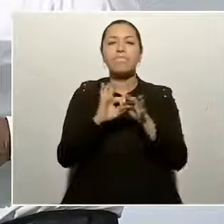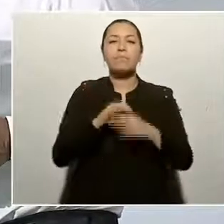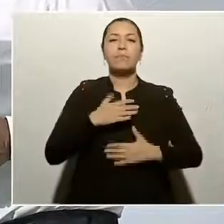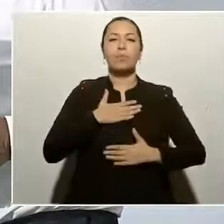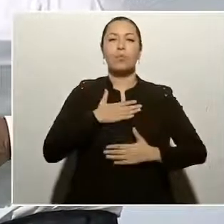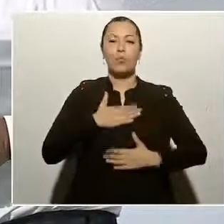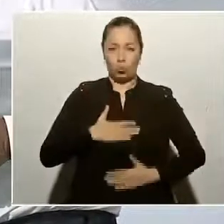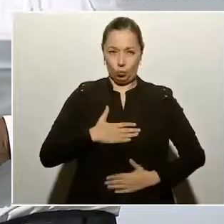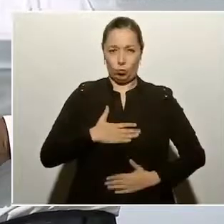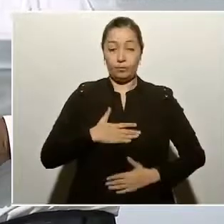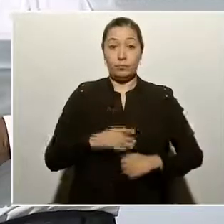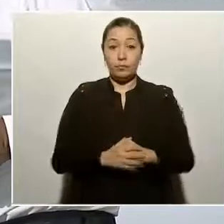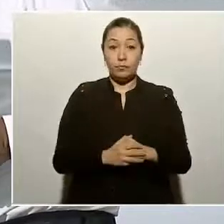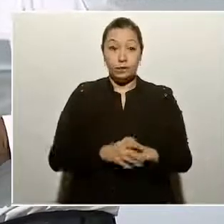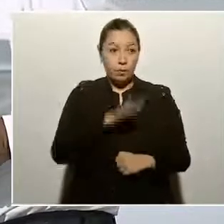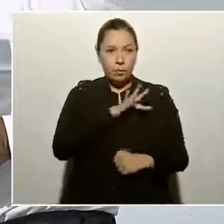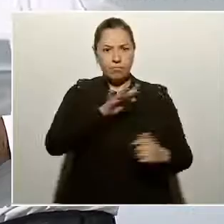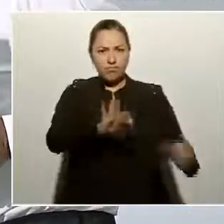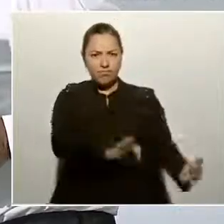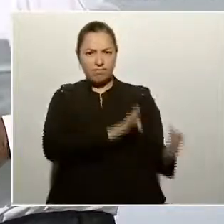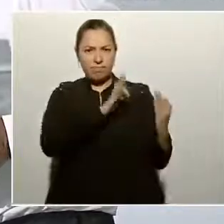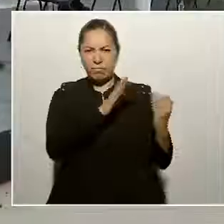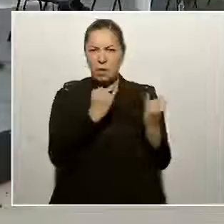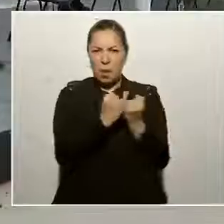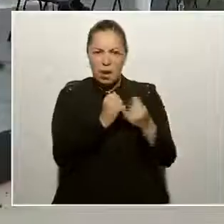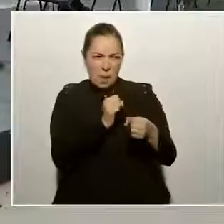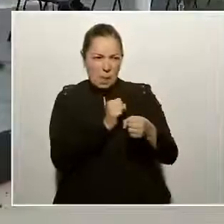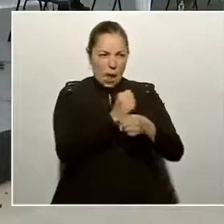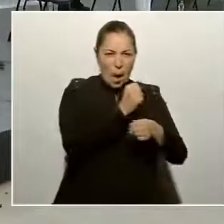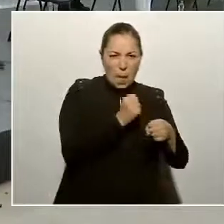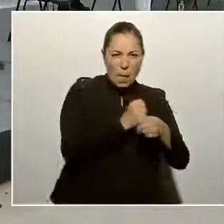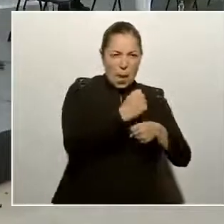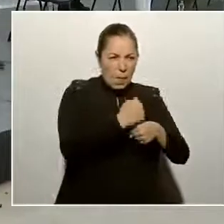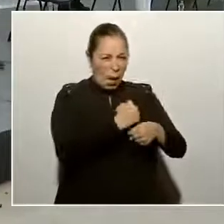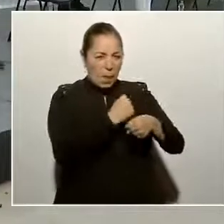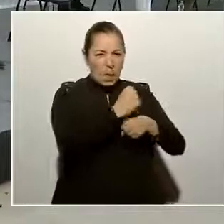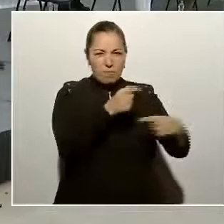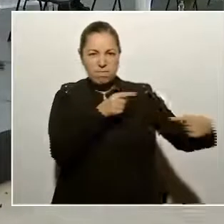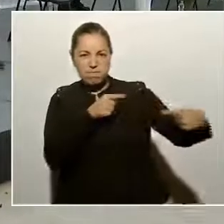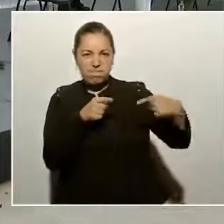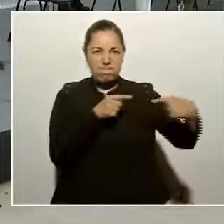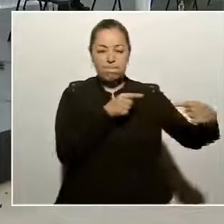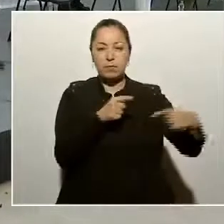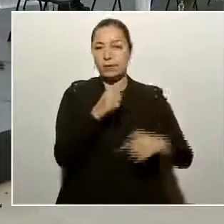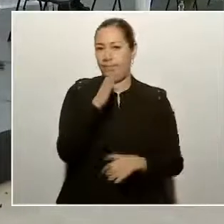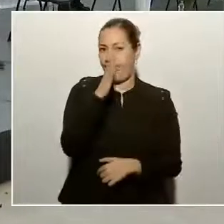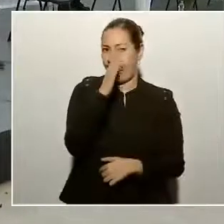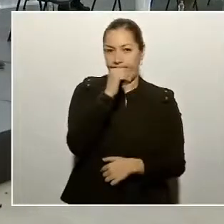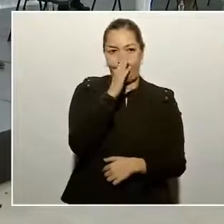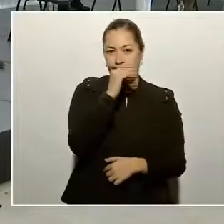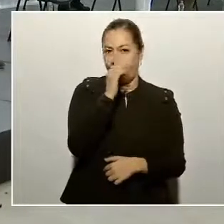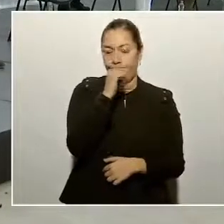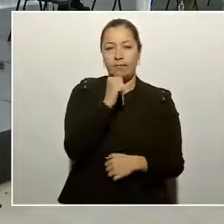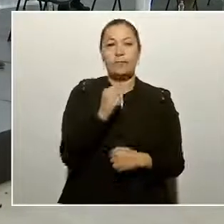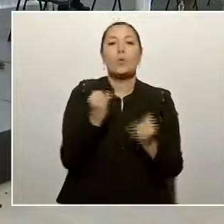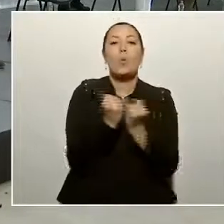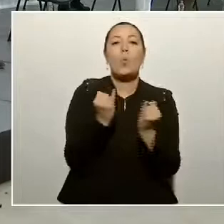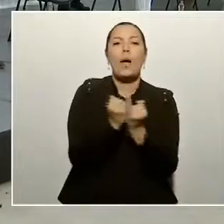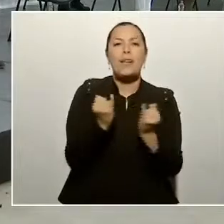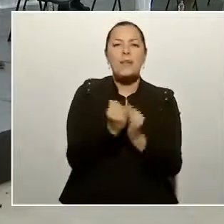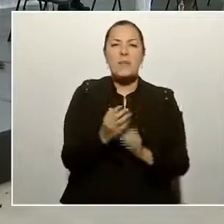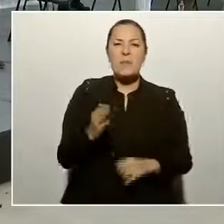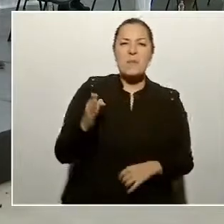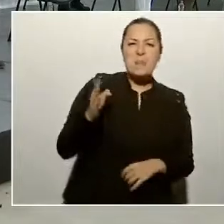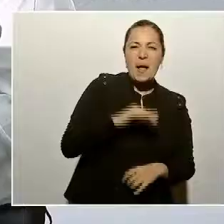No se puede enfrentar la violencia con la violencia, no se puede enfrentar el mal con el mal.